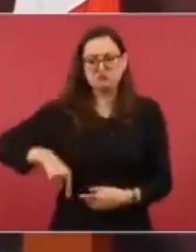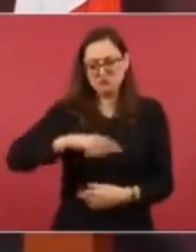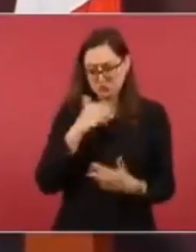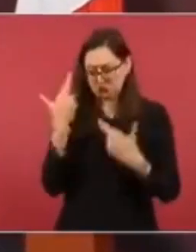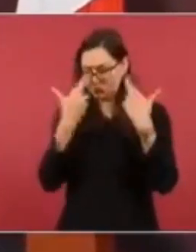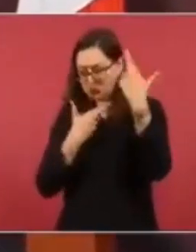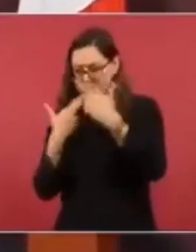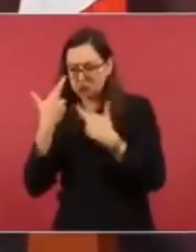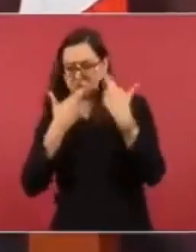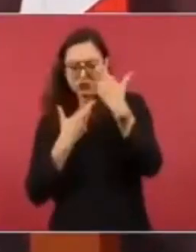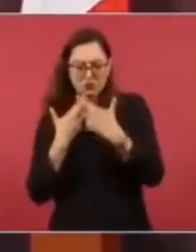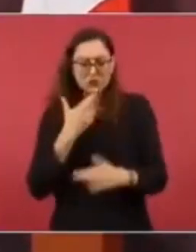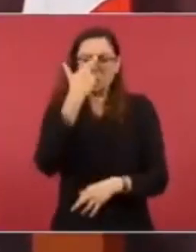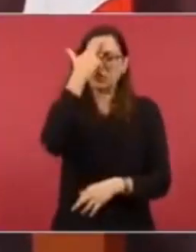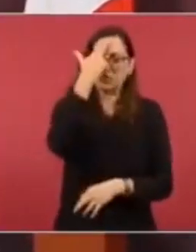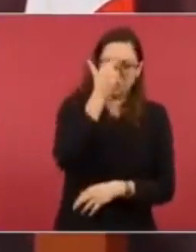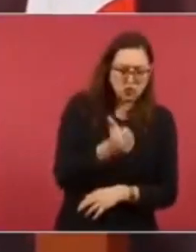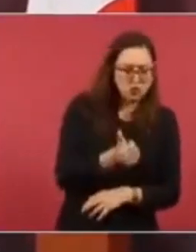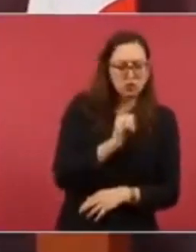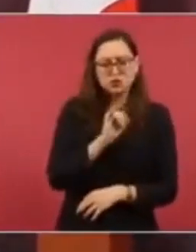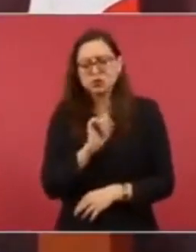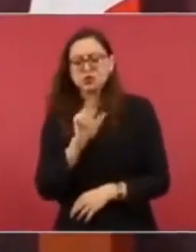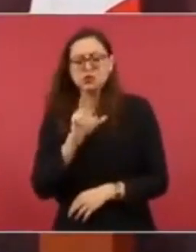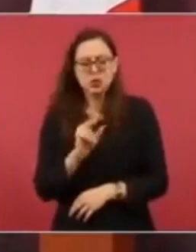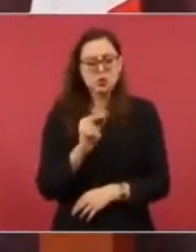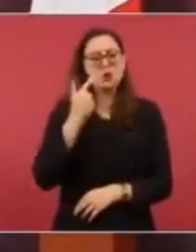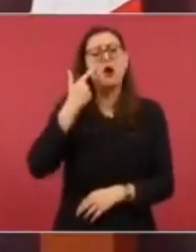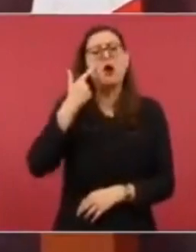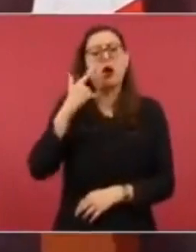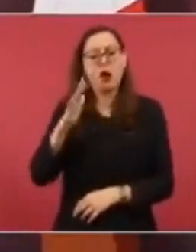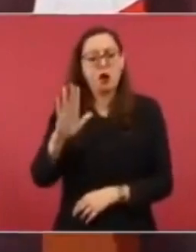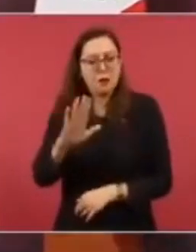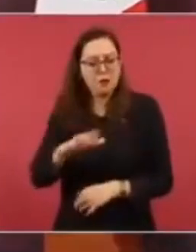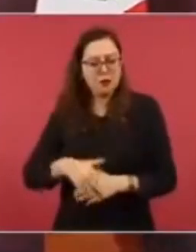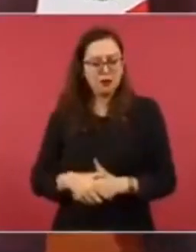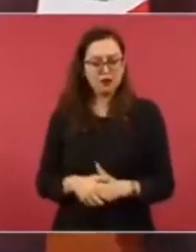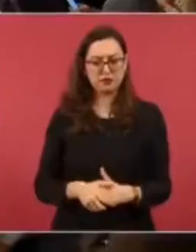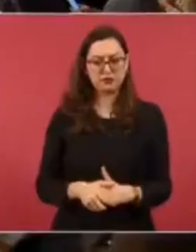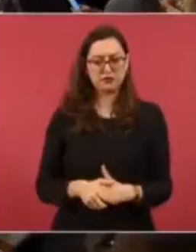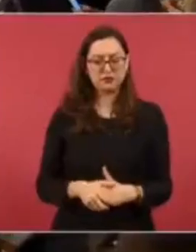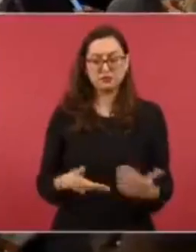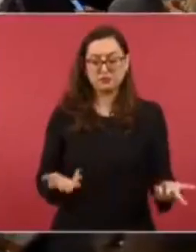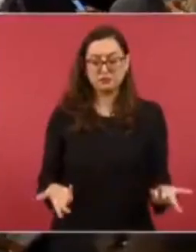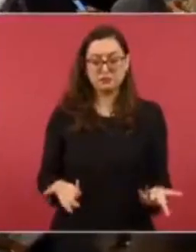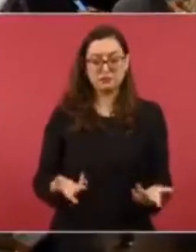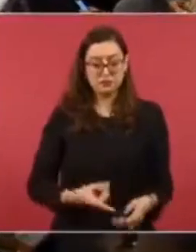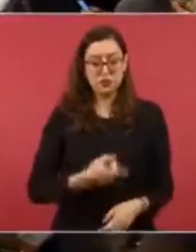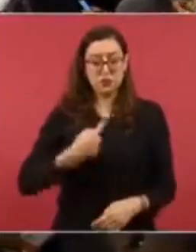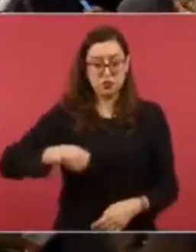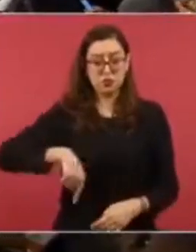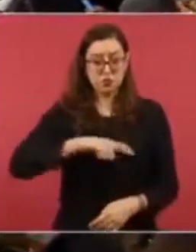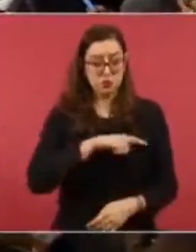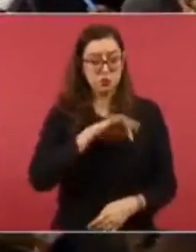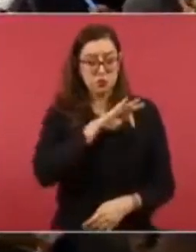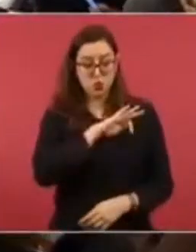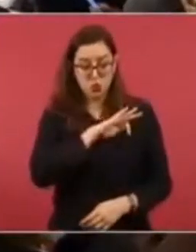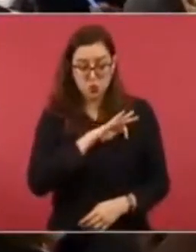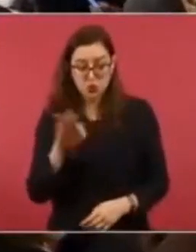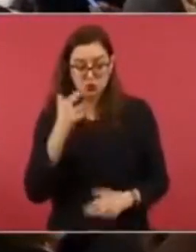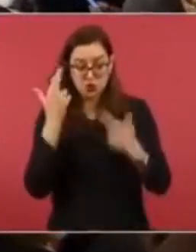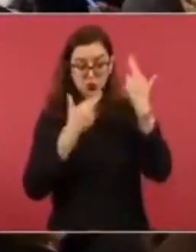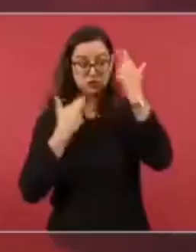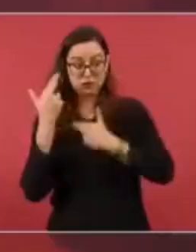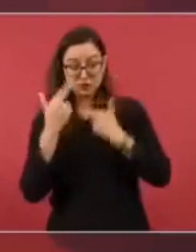menciona Marcelo, nosotros tenemos posibilidad de hacerlo, si tenemos